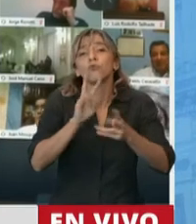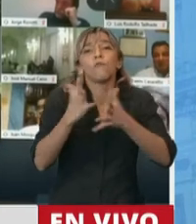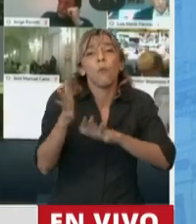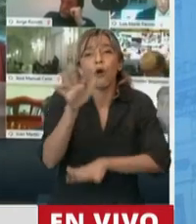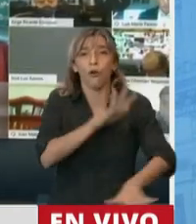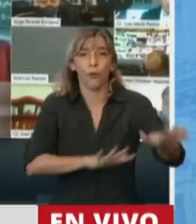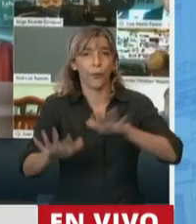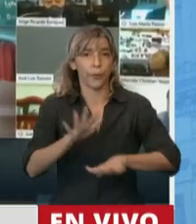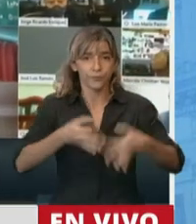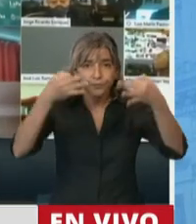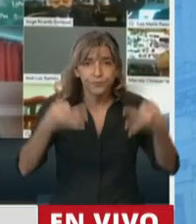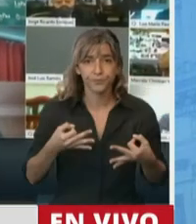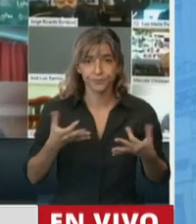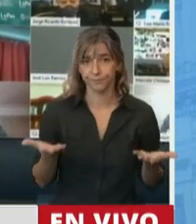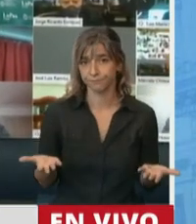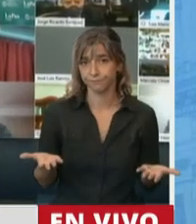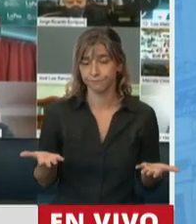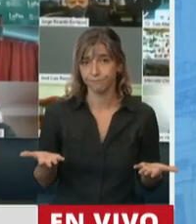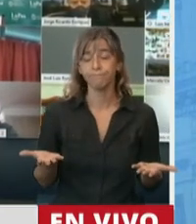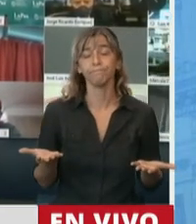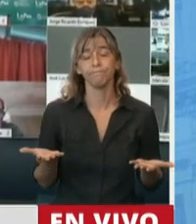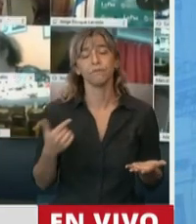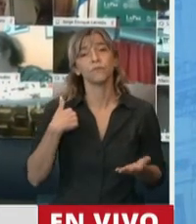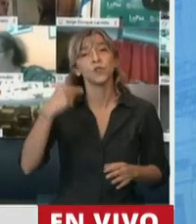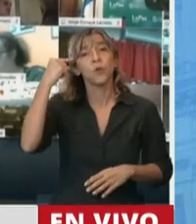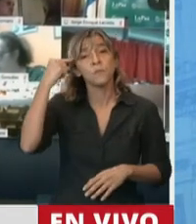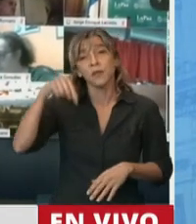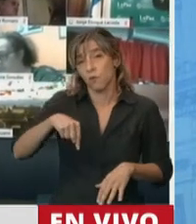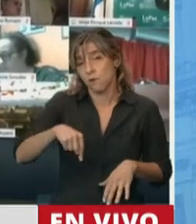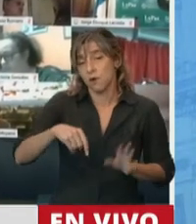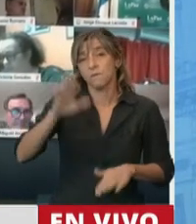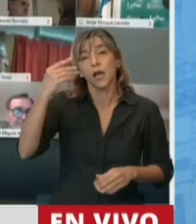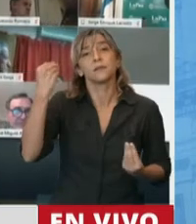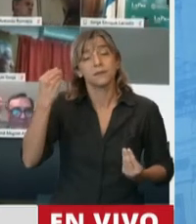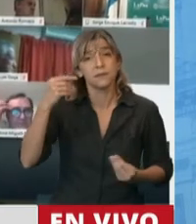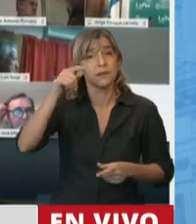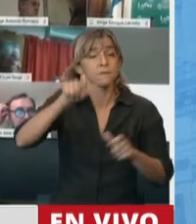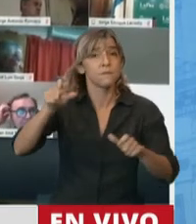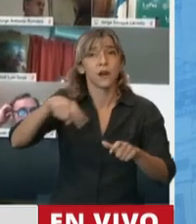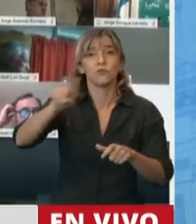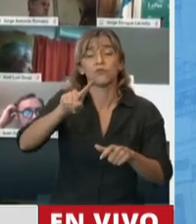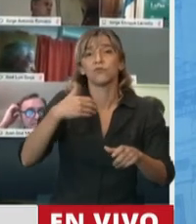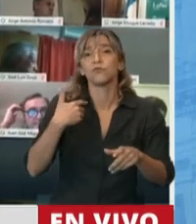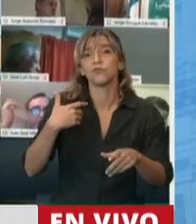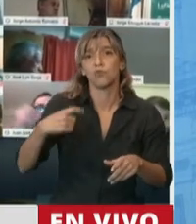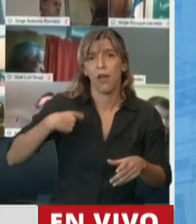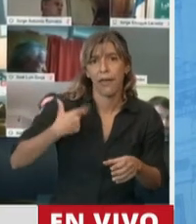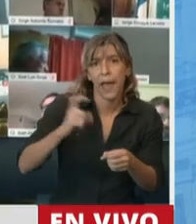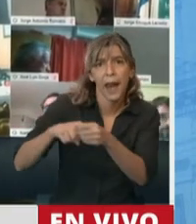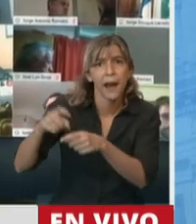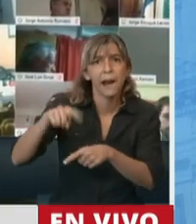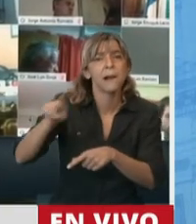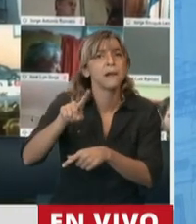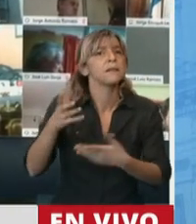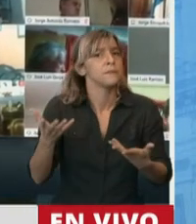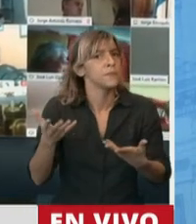Estoy pensando en este momento en los compañeros sindicalistas y en el esfuerzo que entre otras tantas